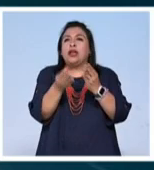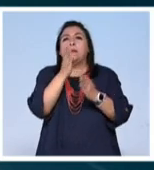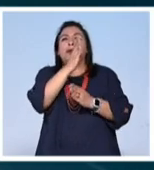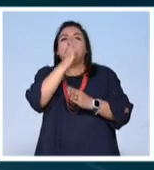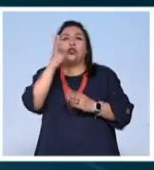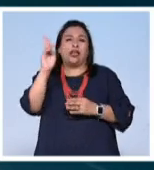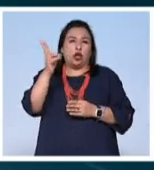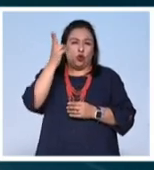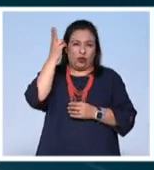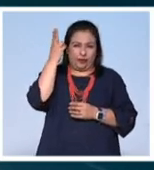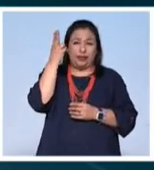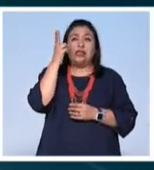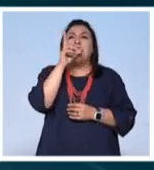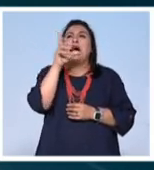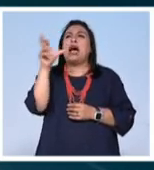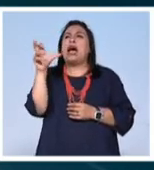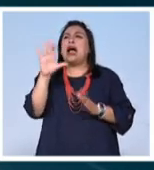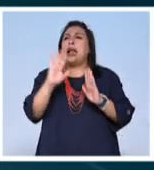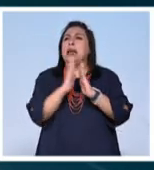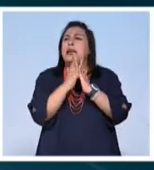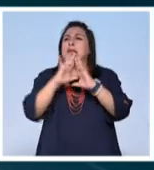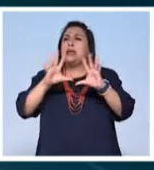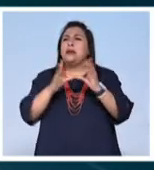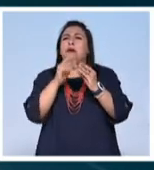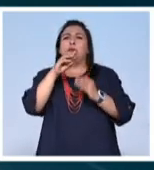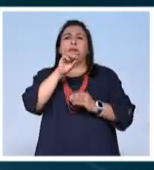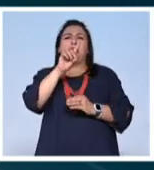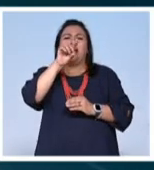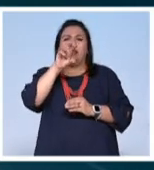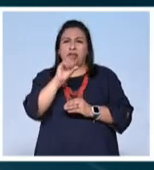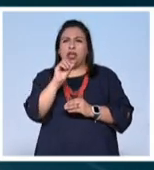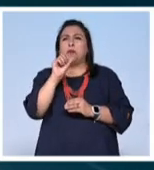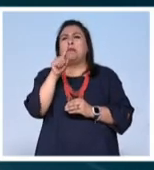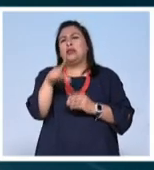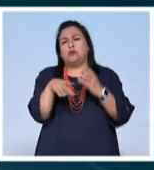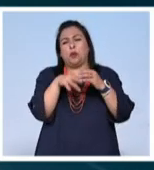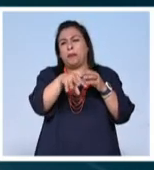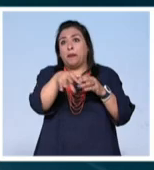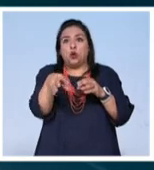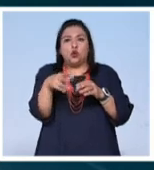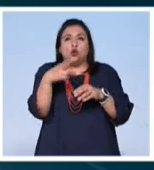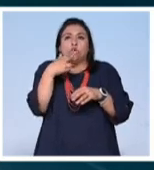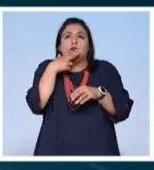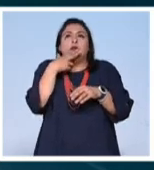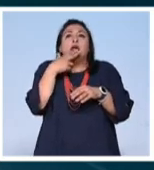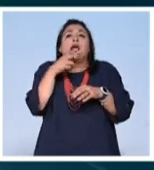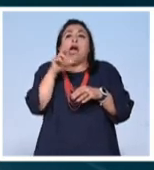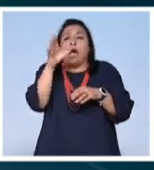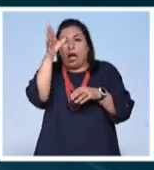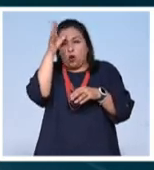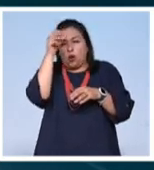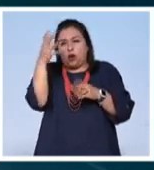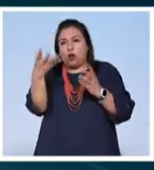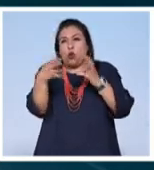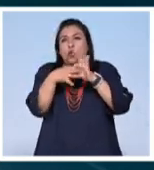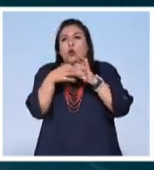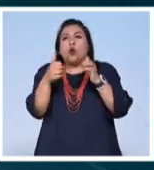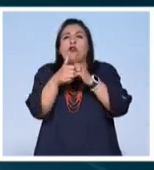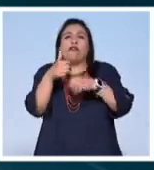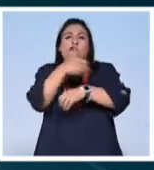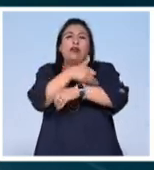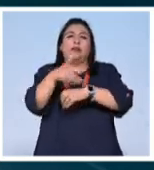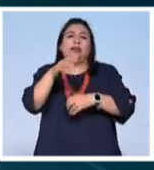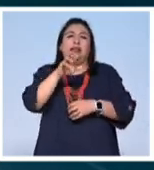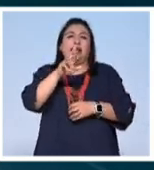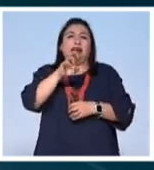Biblioteca de la Universidad con el acervo de la librería Madero y con sus muebles emblemáticos, gracias a un convenio realizado con la familia de